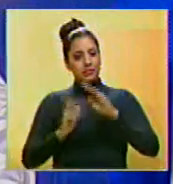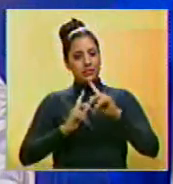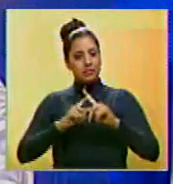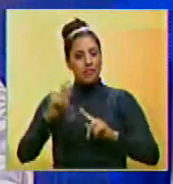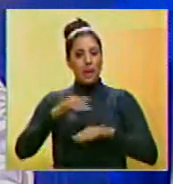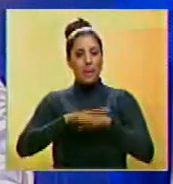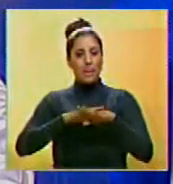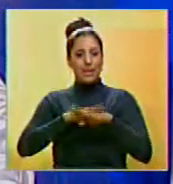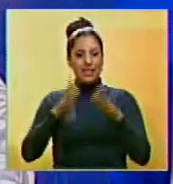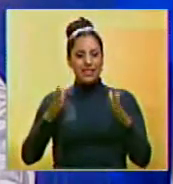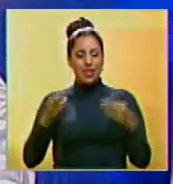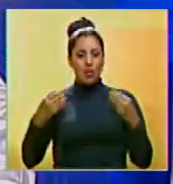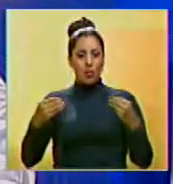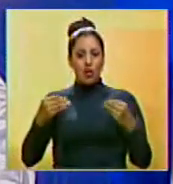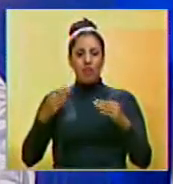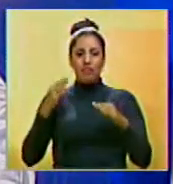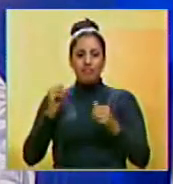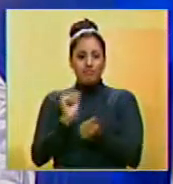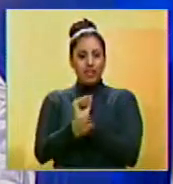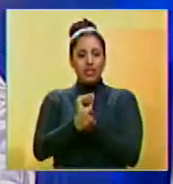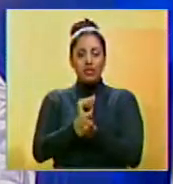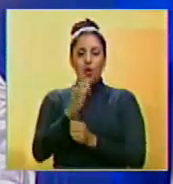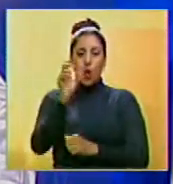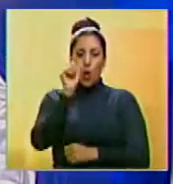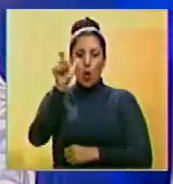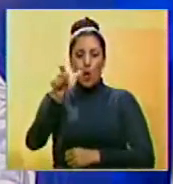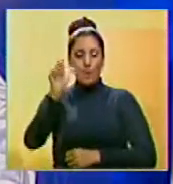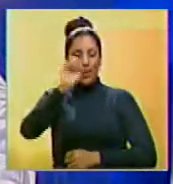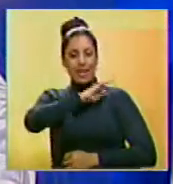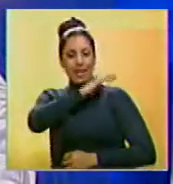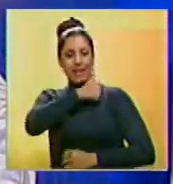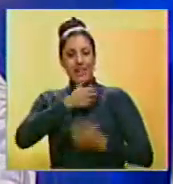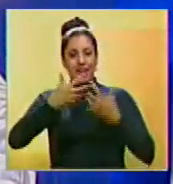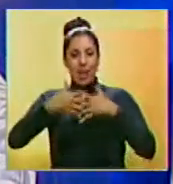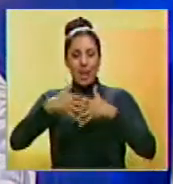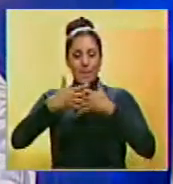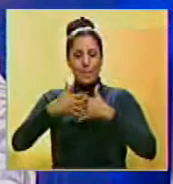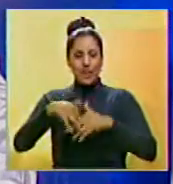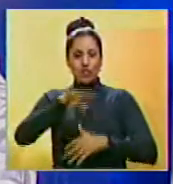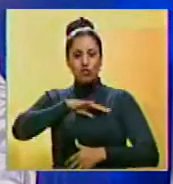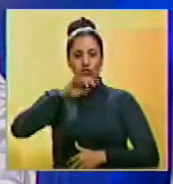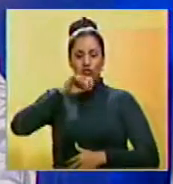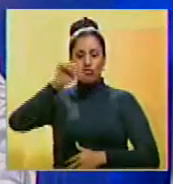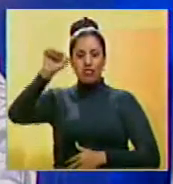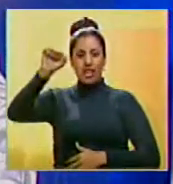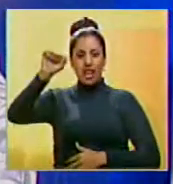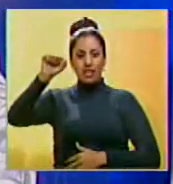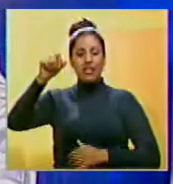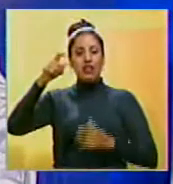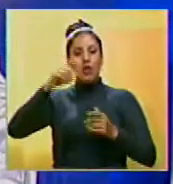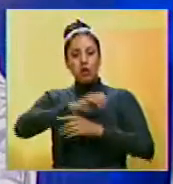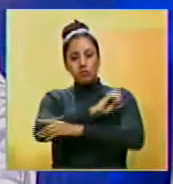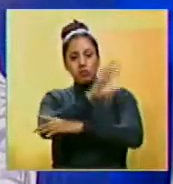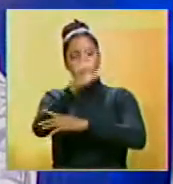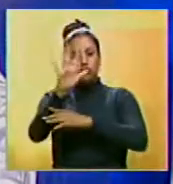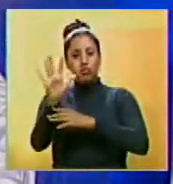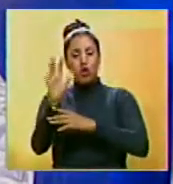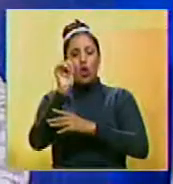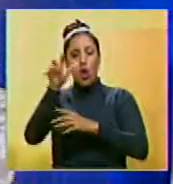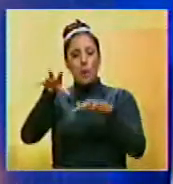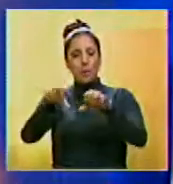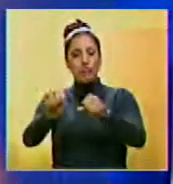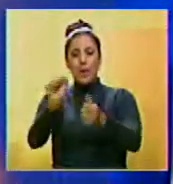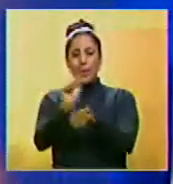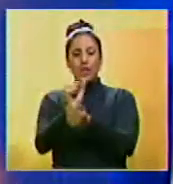El Ministerio Público logró privativa de libertad para el gerente general de la empresa Mixta Socialista Leguminosas del ALBA, Oscar Pérez Fuentes,